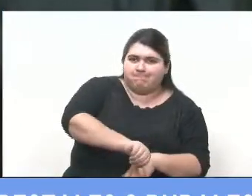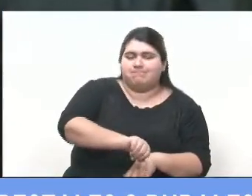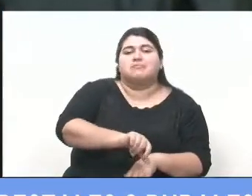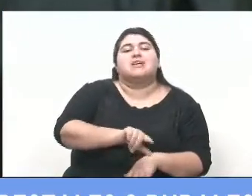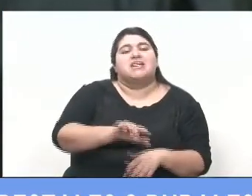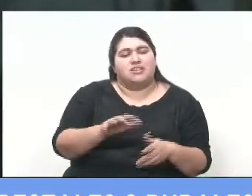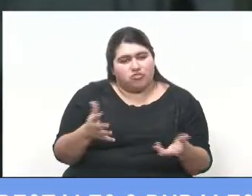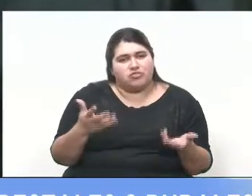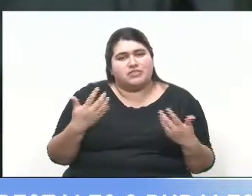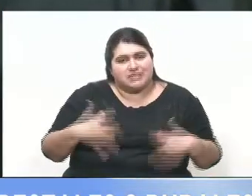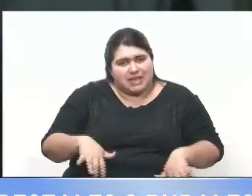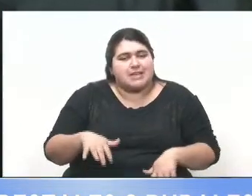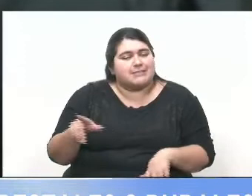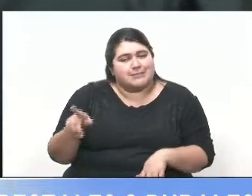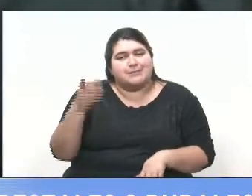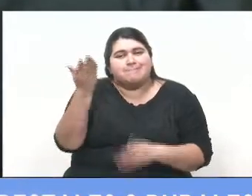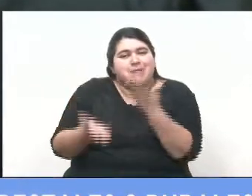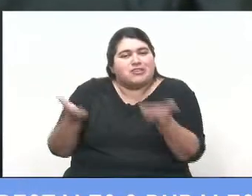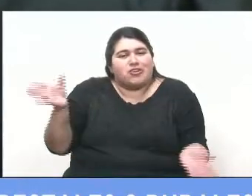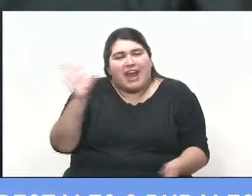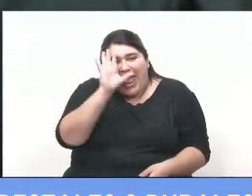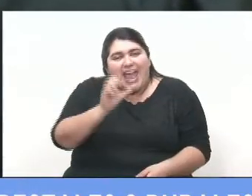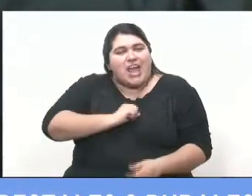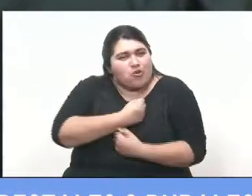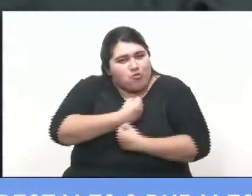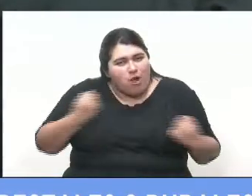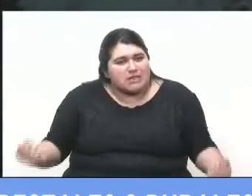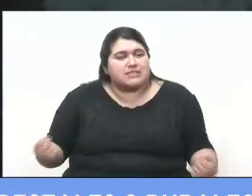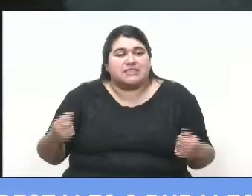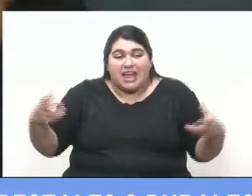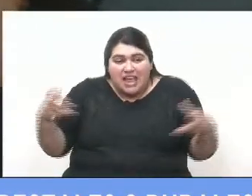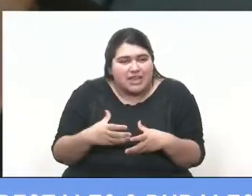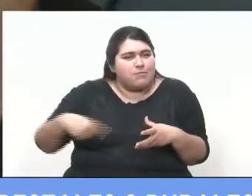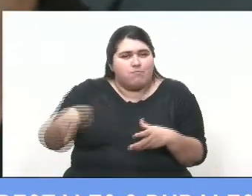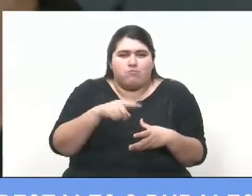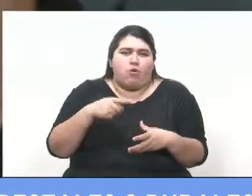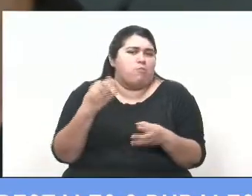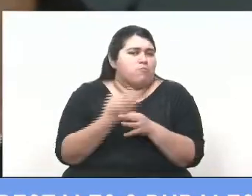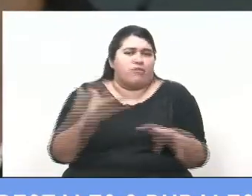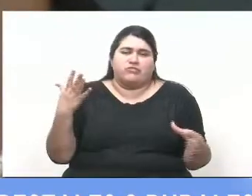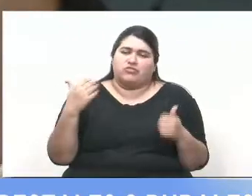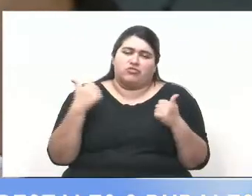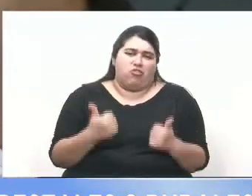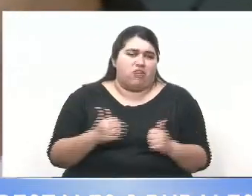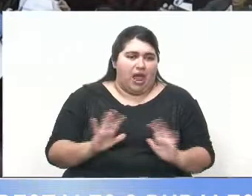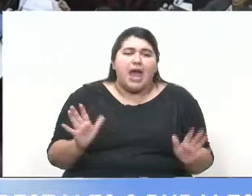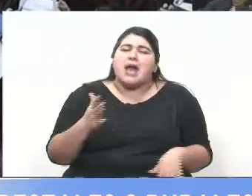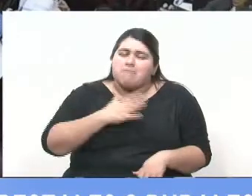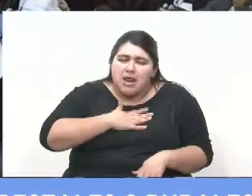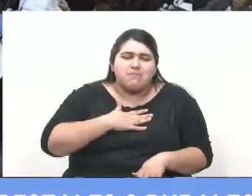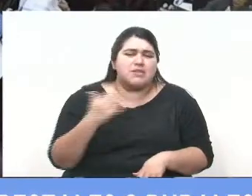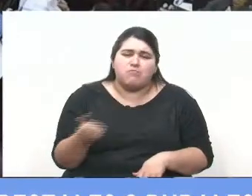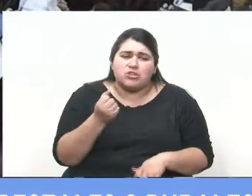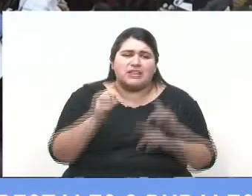son héroes, son héroes nuestros brigadistas. Me parecía importante poder ponerle cara